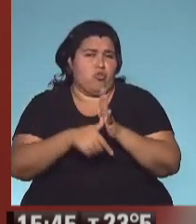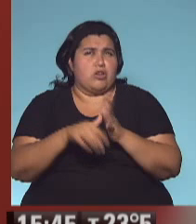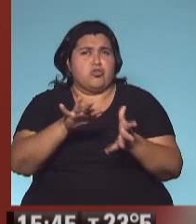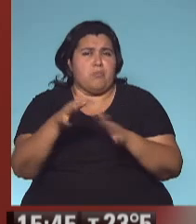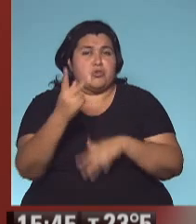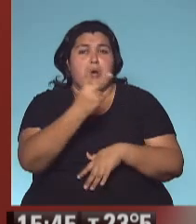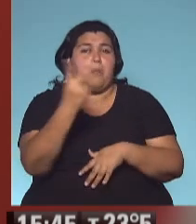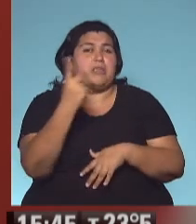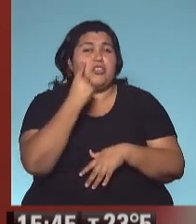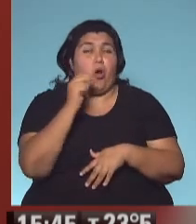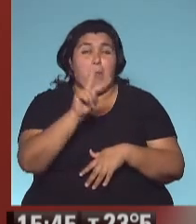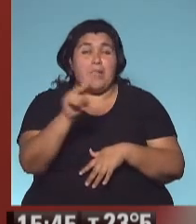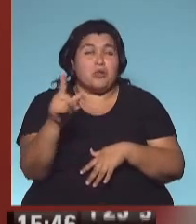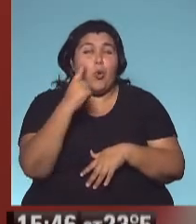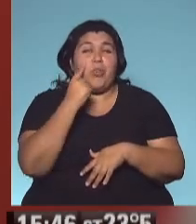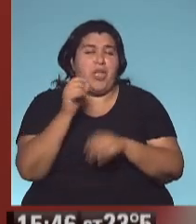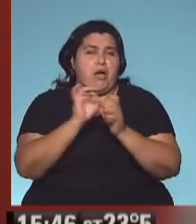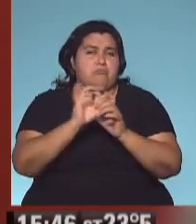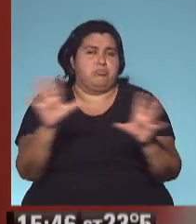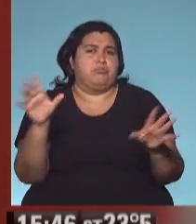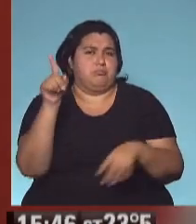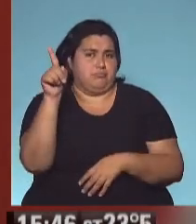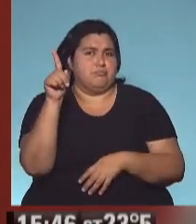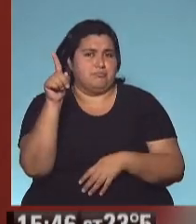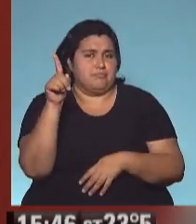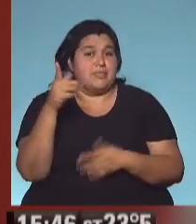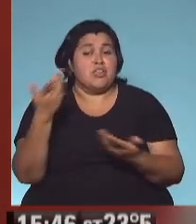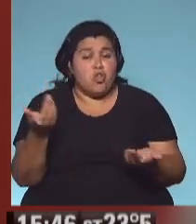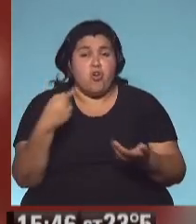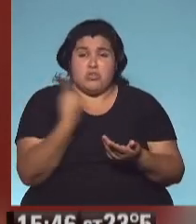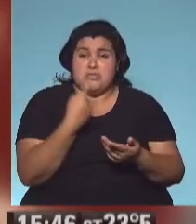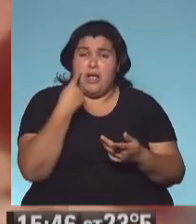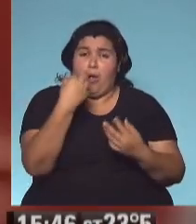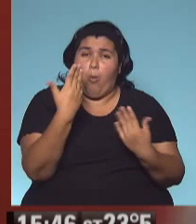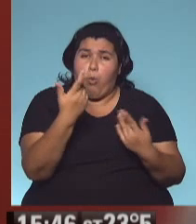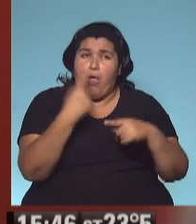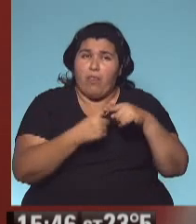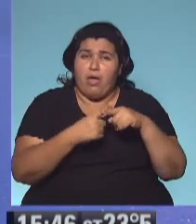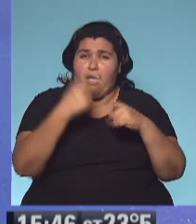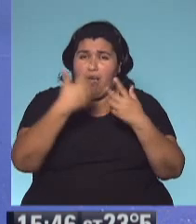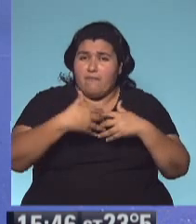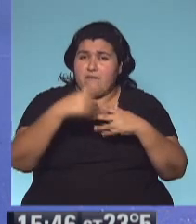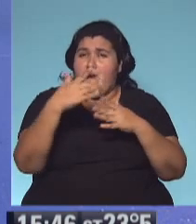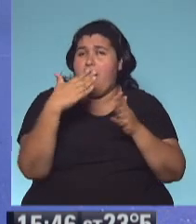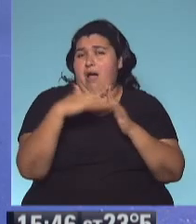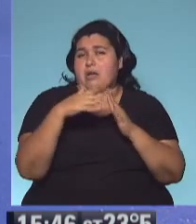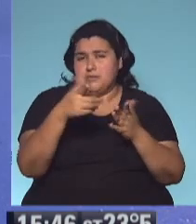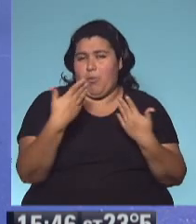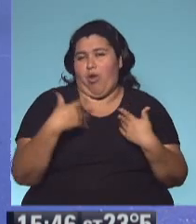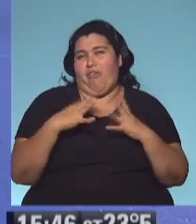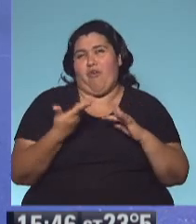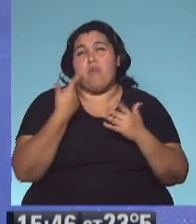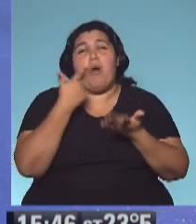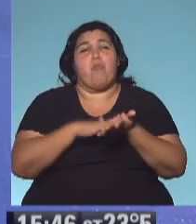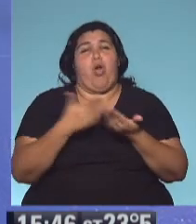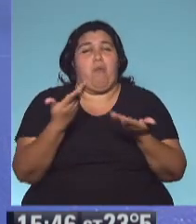22 días, 21 días y pico. Entonces, esta es la cuenta que cada uno de ustedes puede hacer en la casa. Es lo que puedo ofrecer. Está muy bueno.